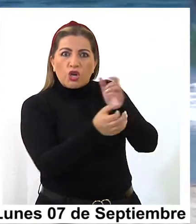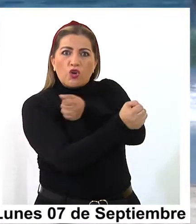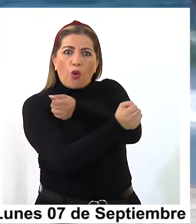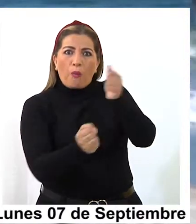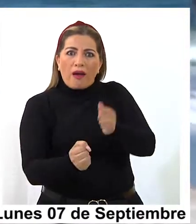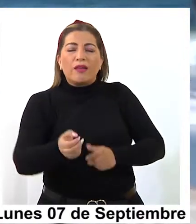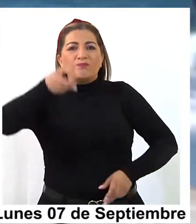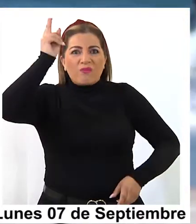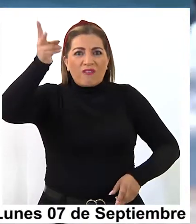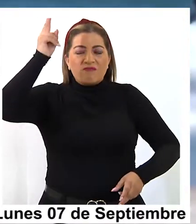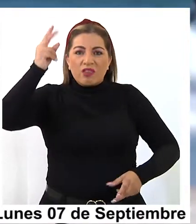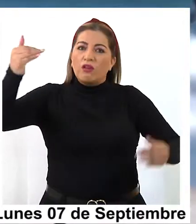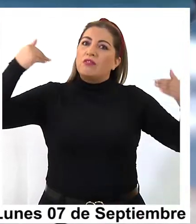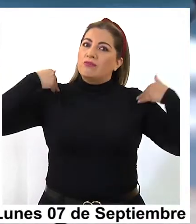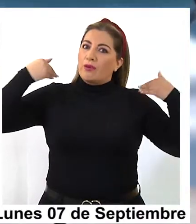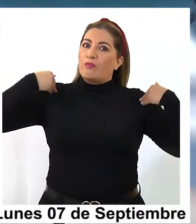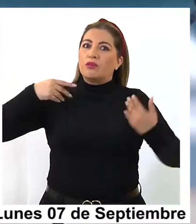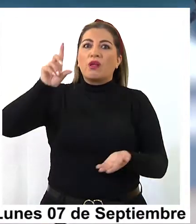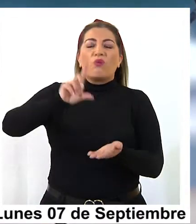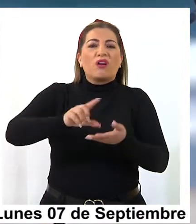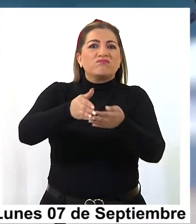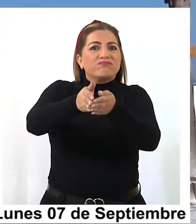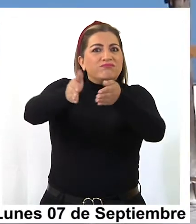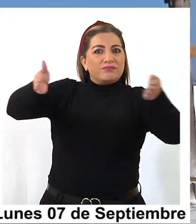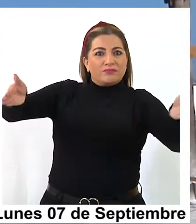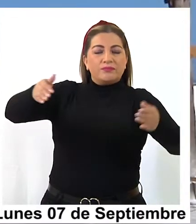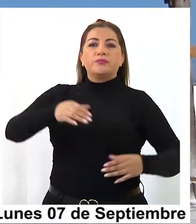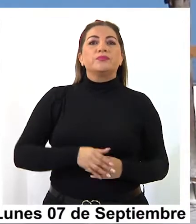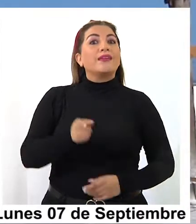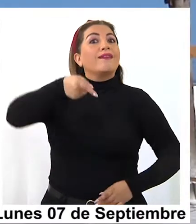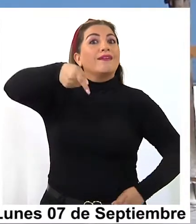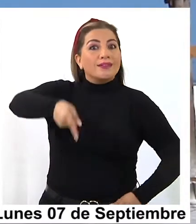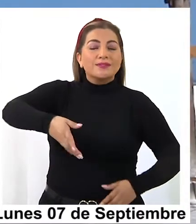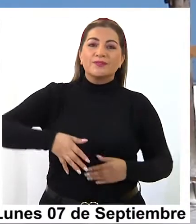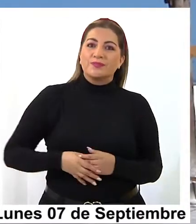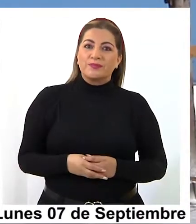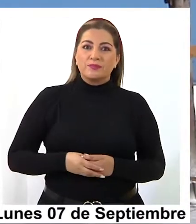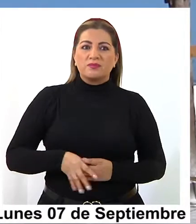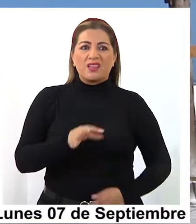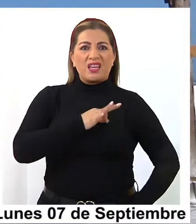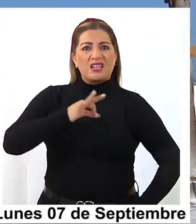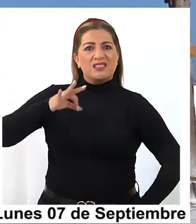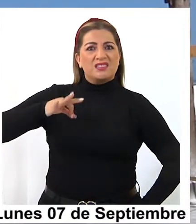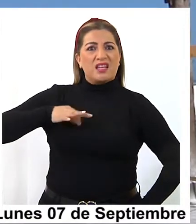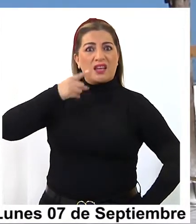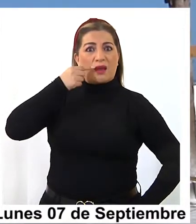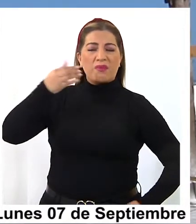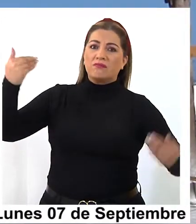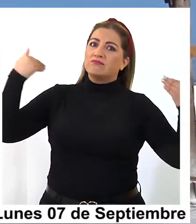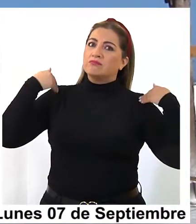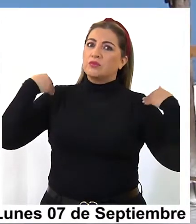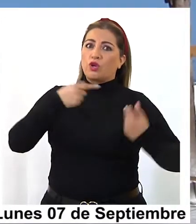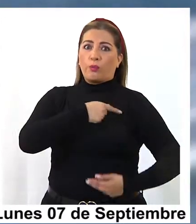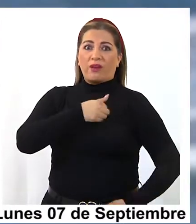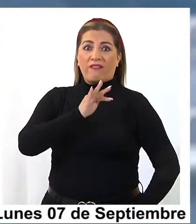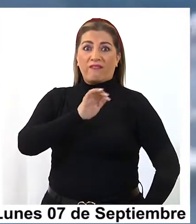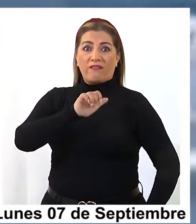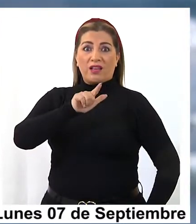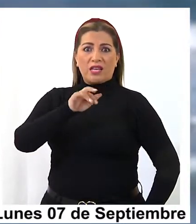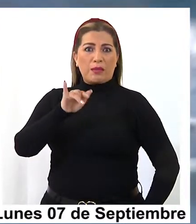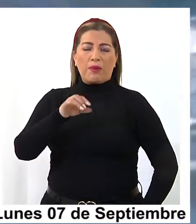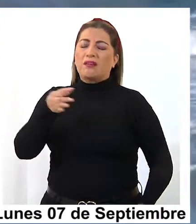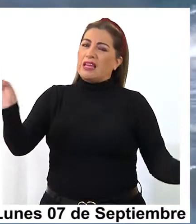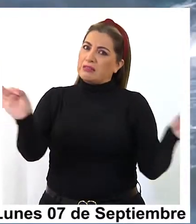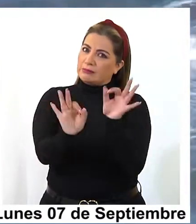de deportes en lugares abiertos o cerrados. Es por eso que el Ceremi de Deportes Felipe Pérez aclaró la medida.